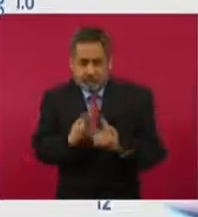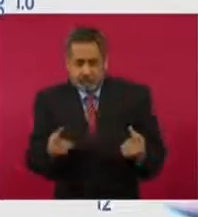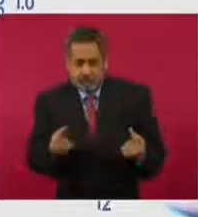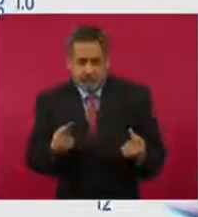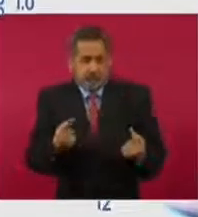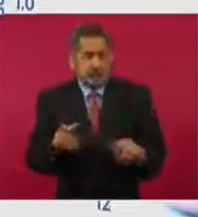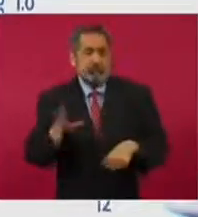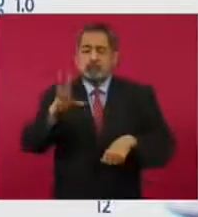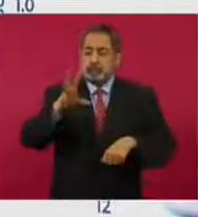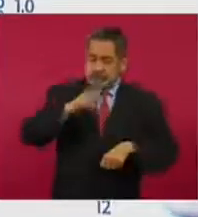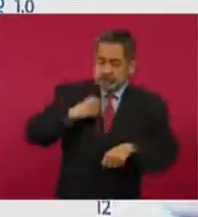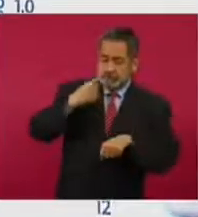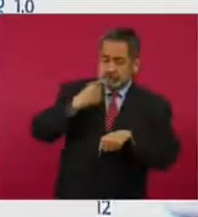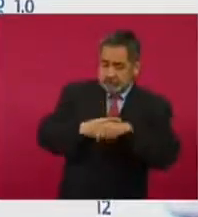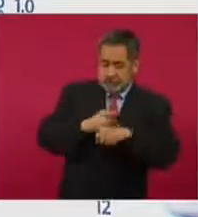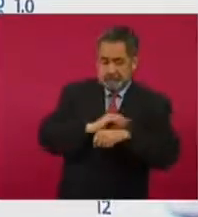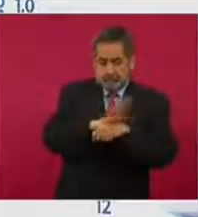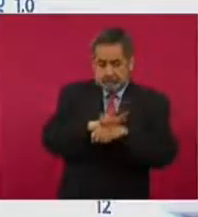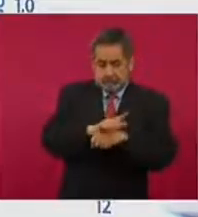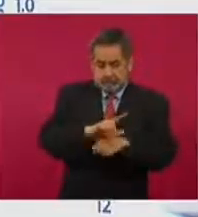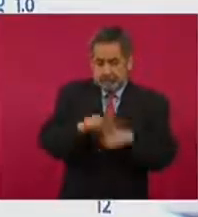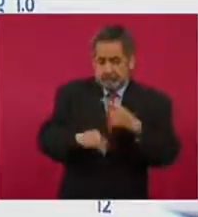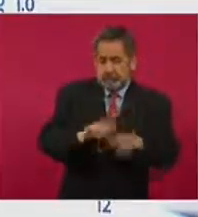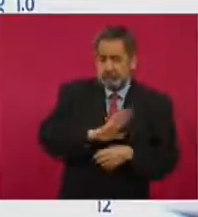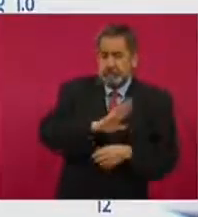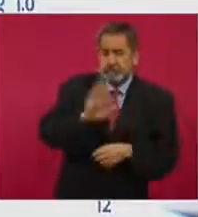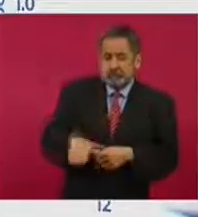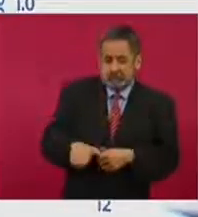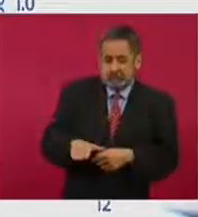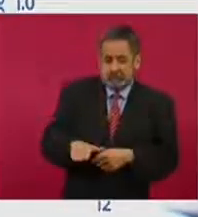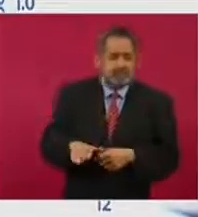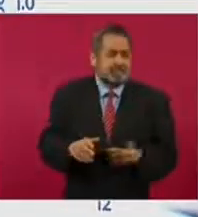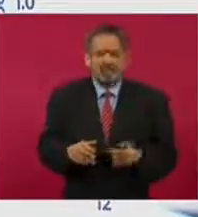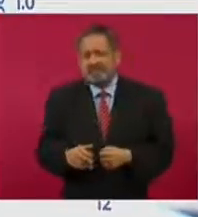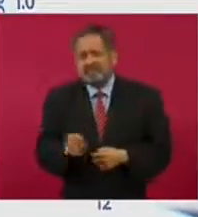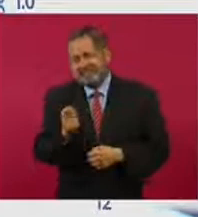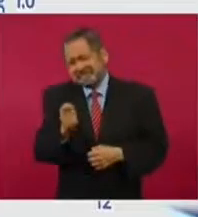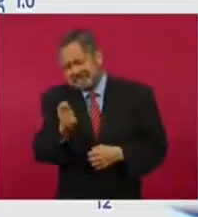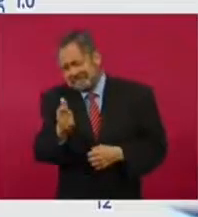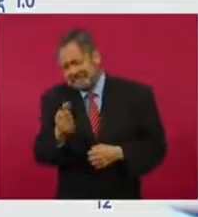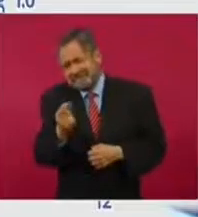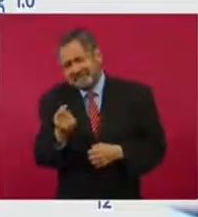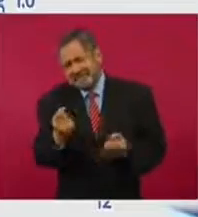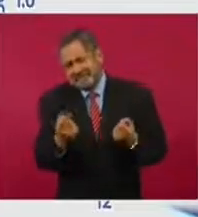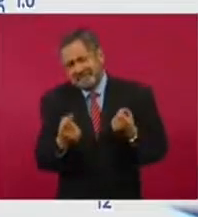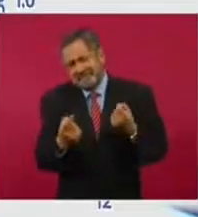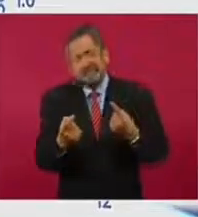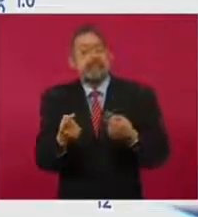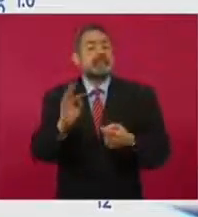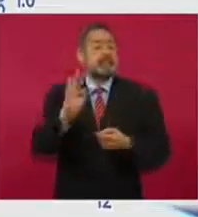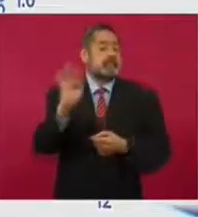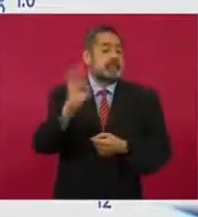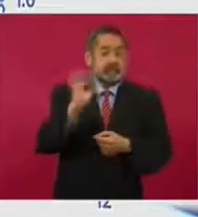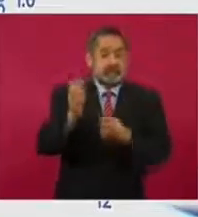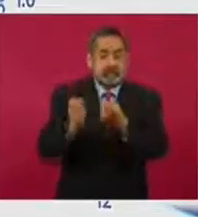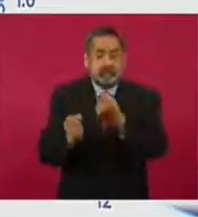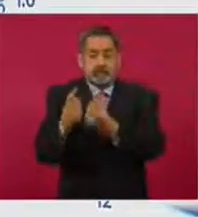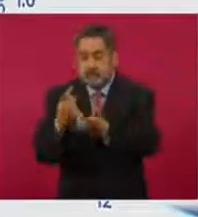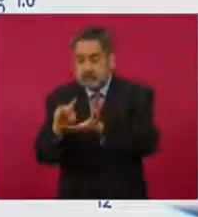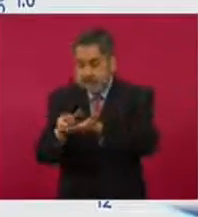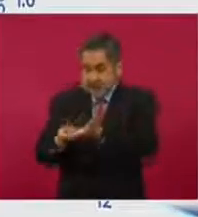tenga una complicación por COVID y fallezca por COVID, excepto que se trate de las personas con